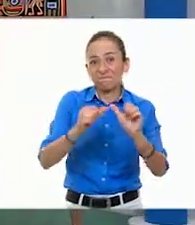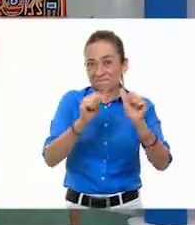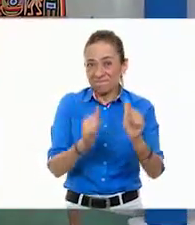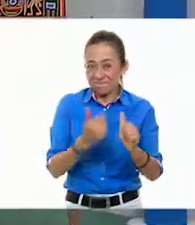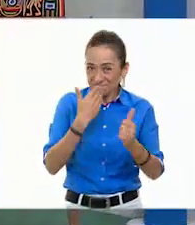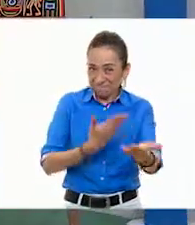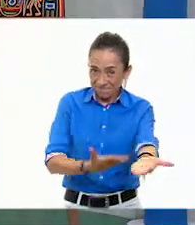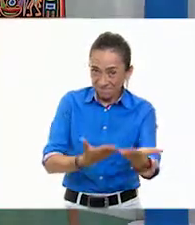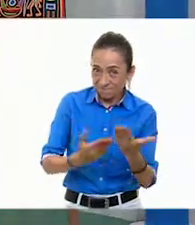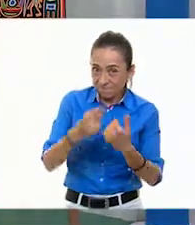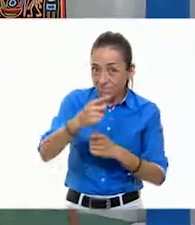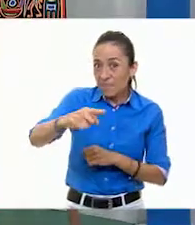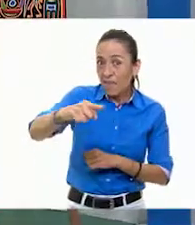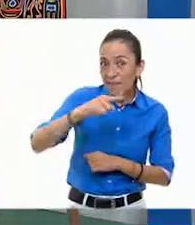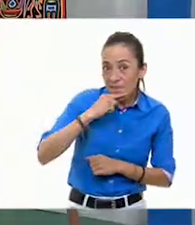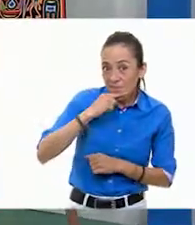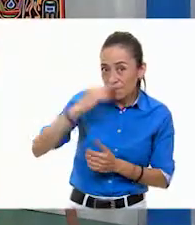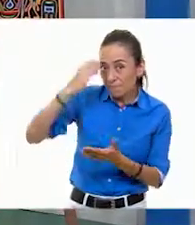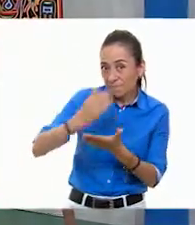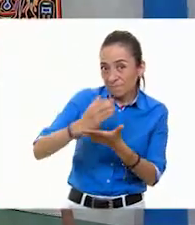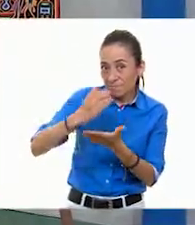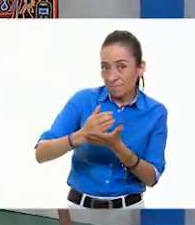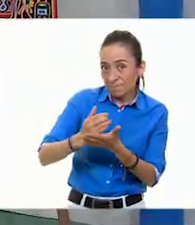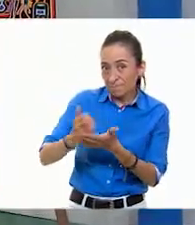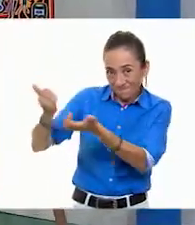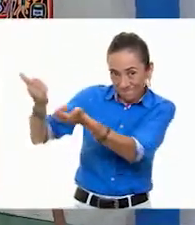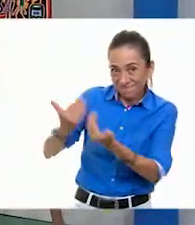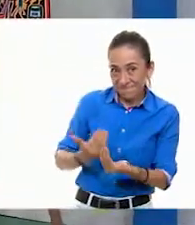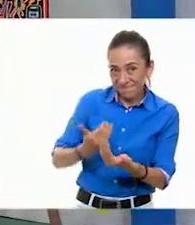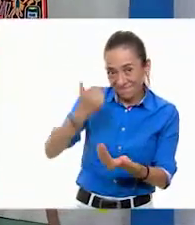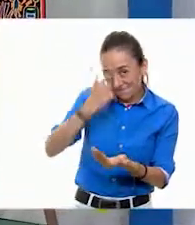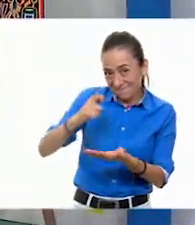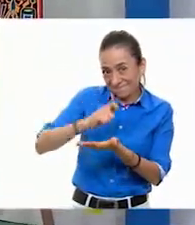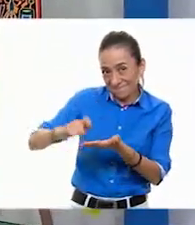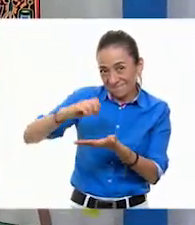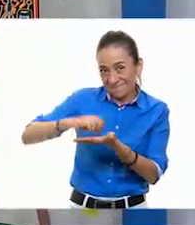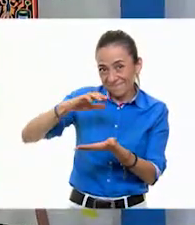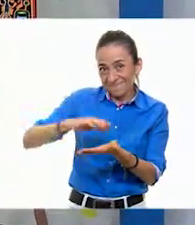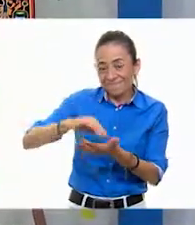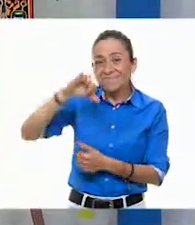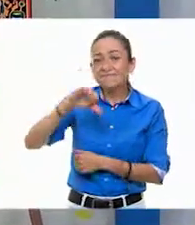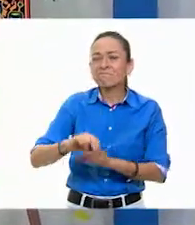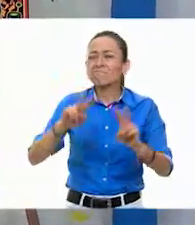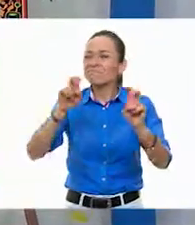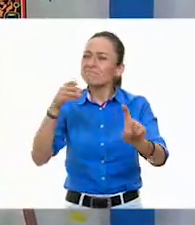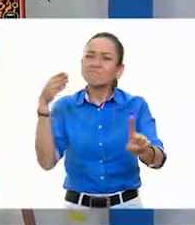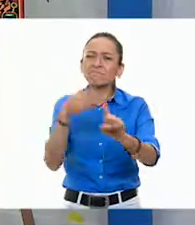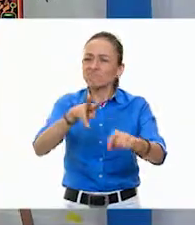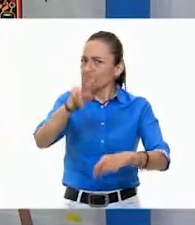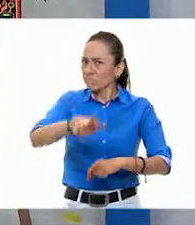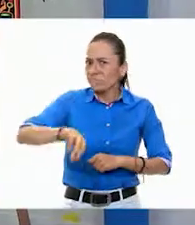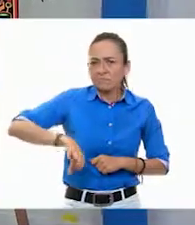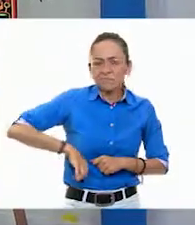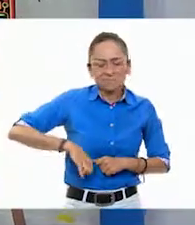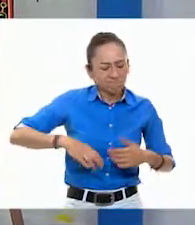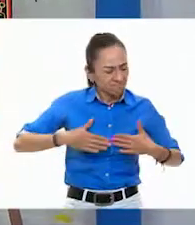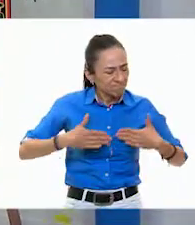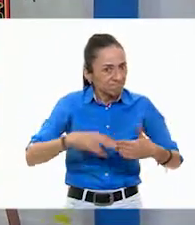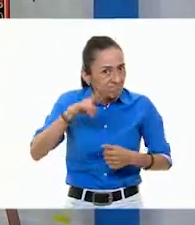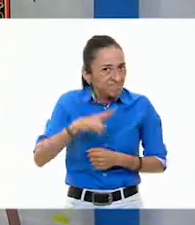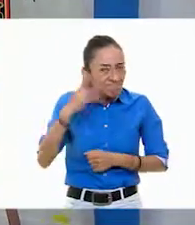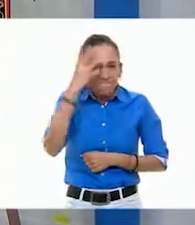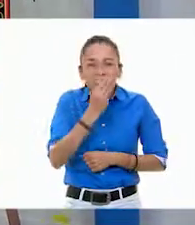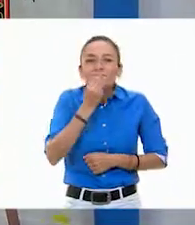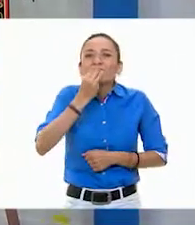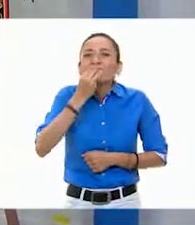lápiz y su libreta de apuntes porque tenemos un tema muy, muy interesante y muy bonito, Oscar. Exactamente. El ritmo de las